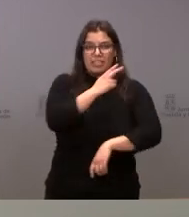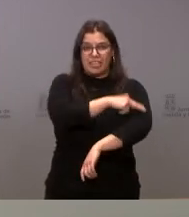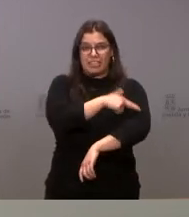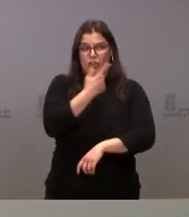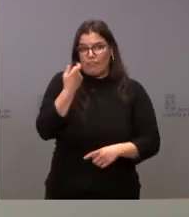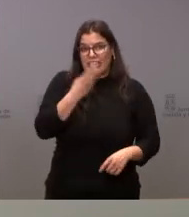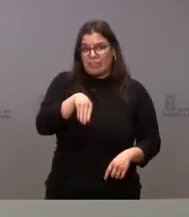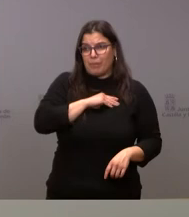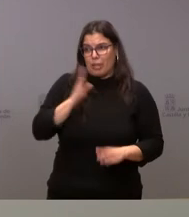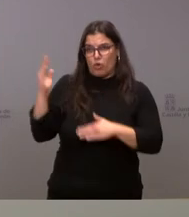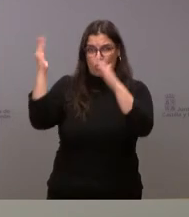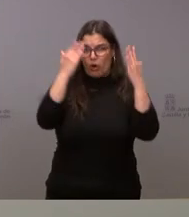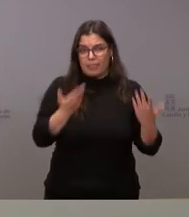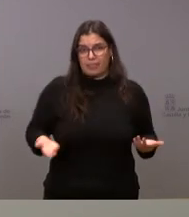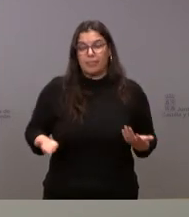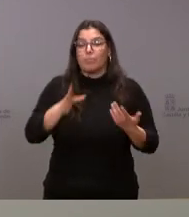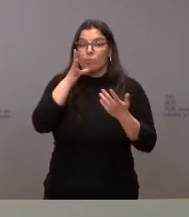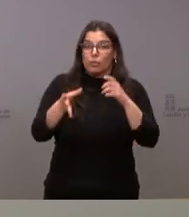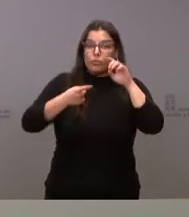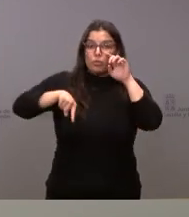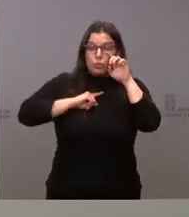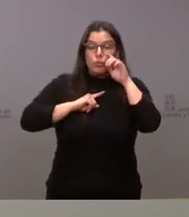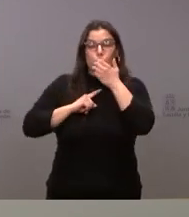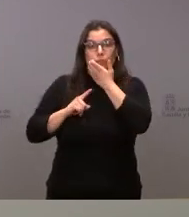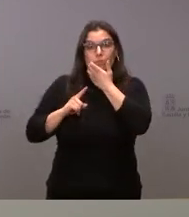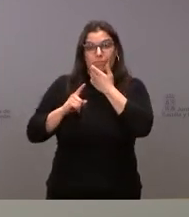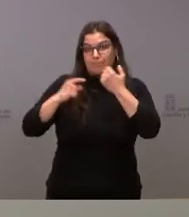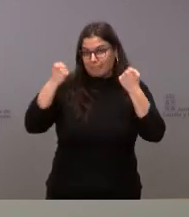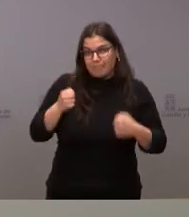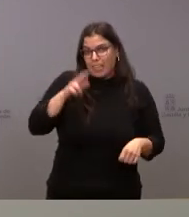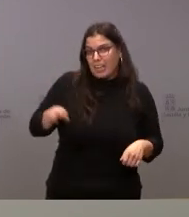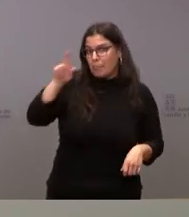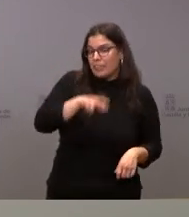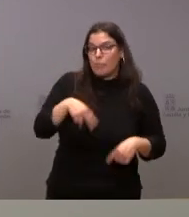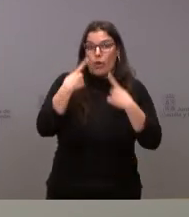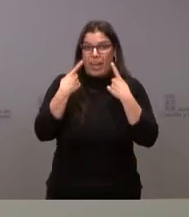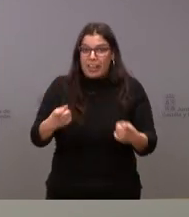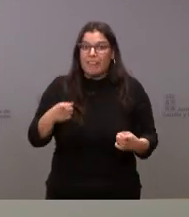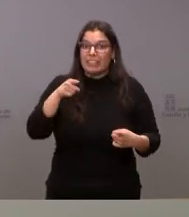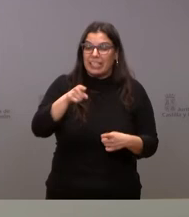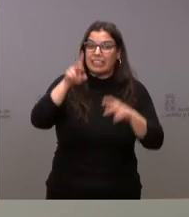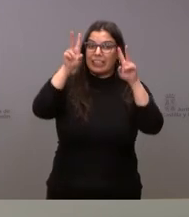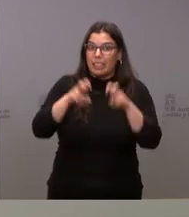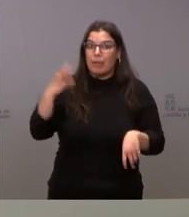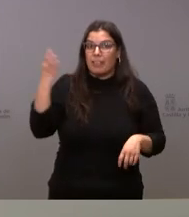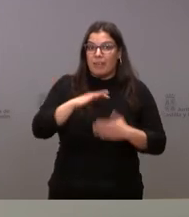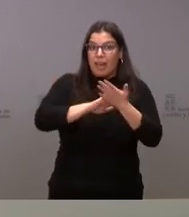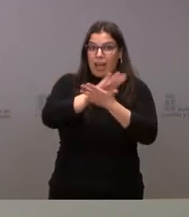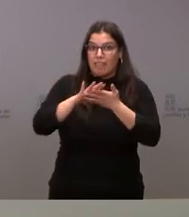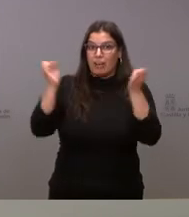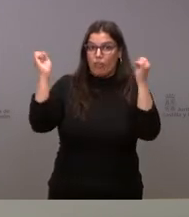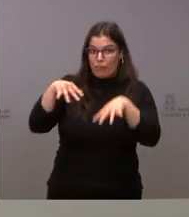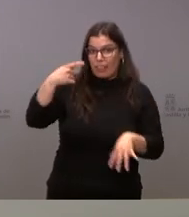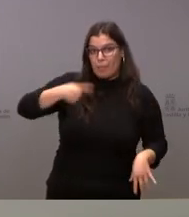en día en España y por eso nosotros seguimos insistiendo en la necesidad de que este tema se hubiera tratado en la conferencia de presidentes fíjese